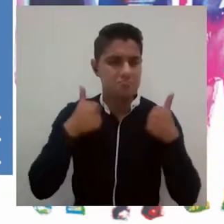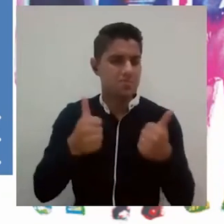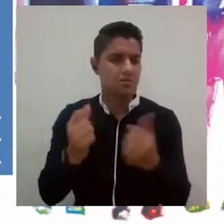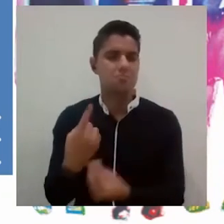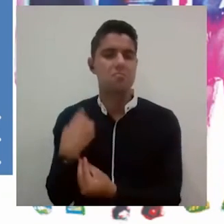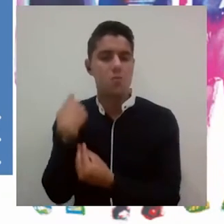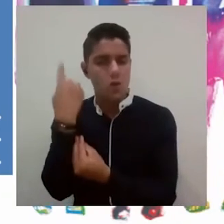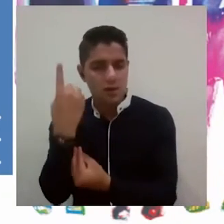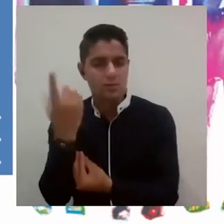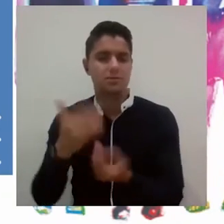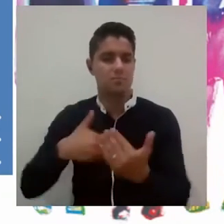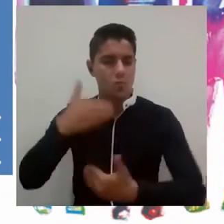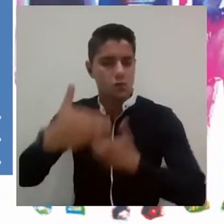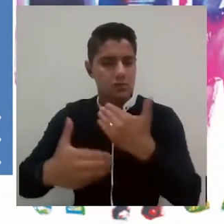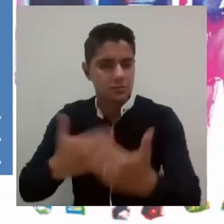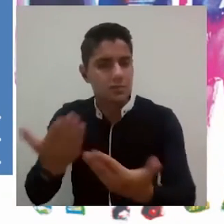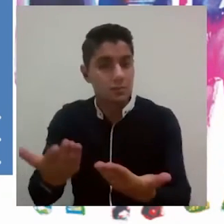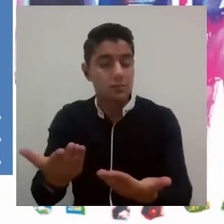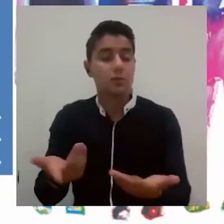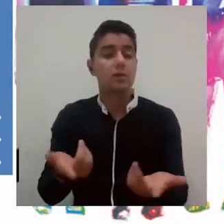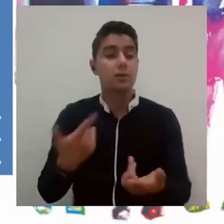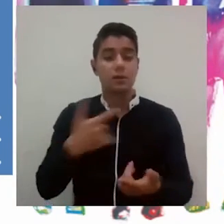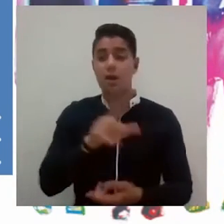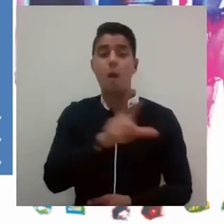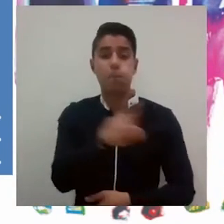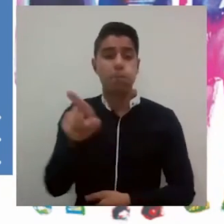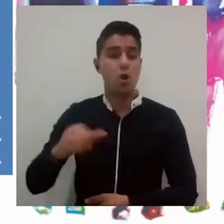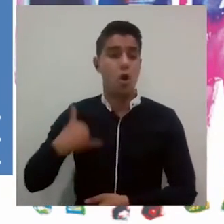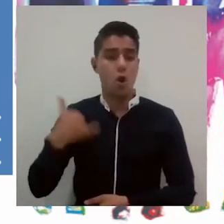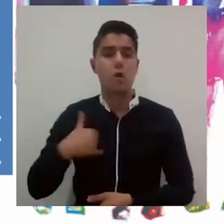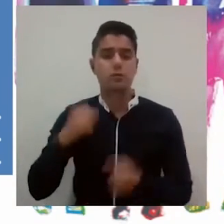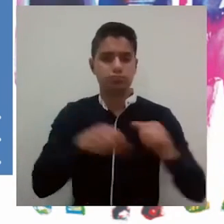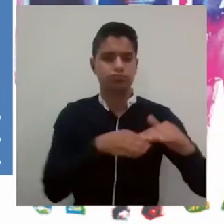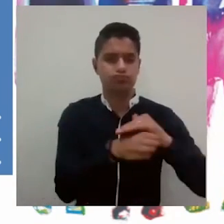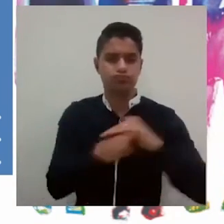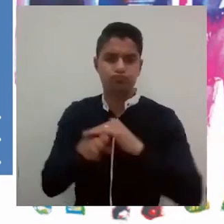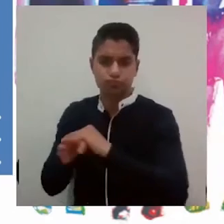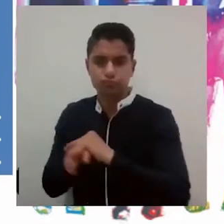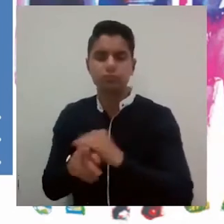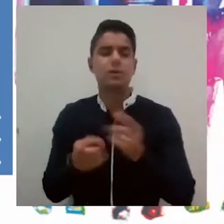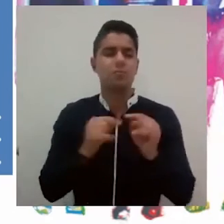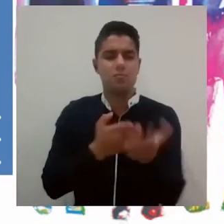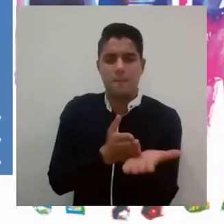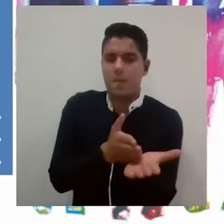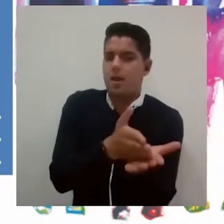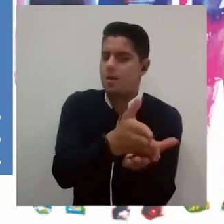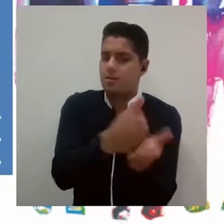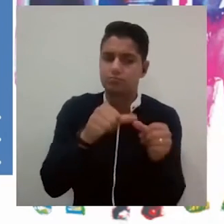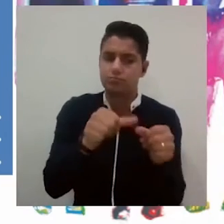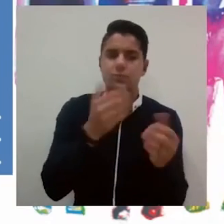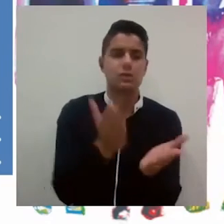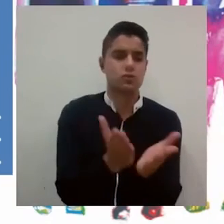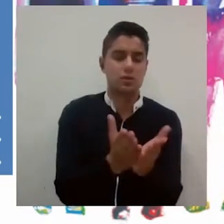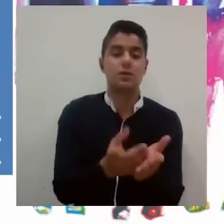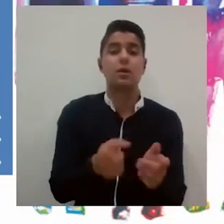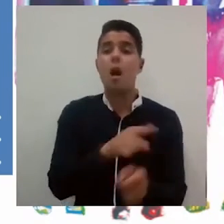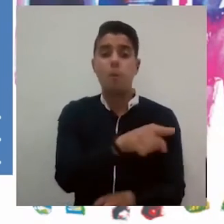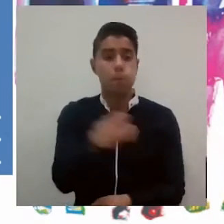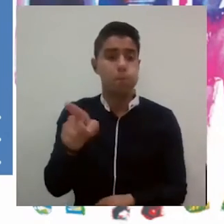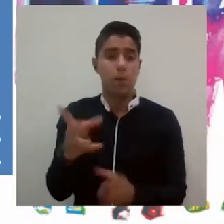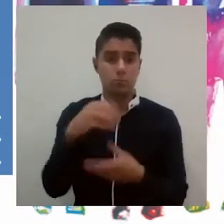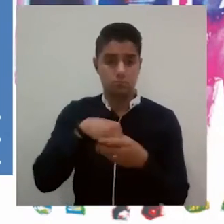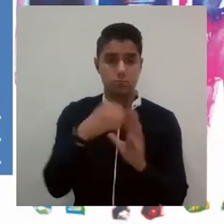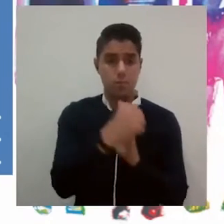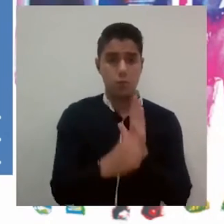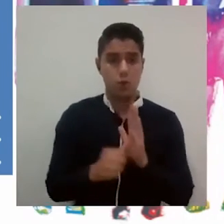que han cambiado para bien políticas, procedimientos, que han permitido que más jóvenes accedan, que más jóvenes permanezcan y